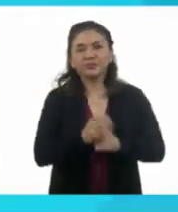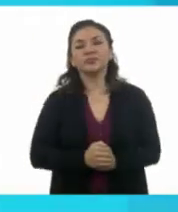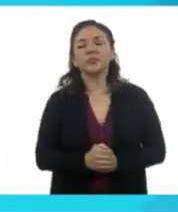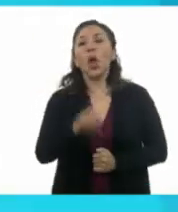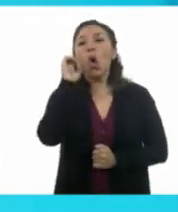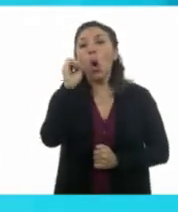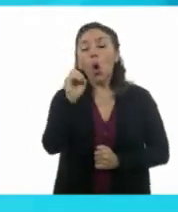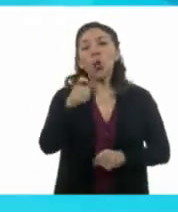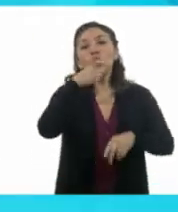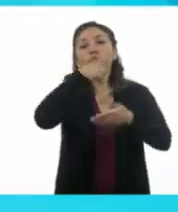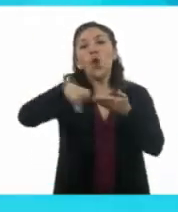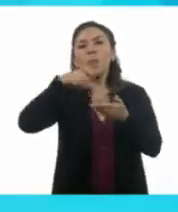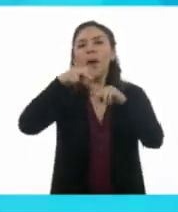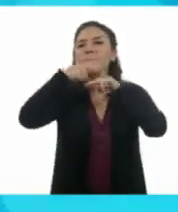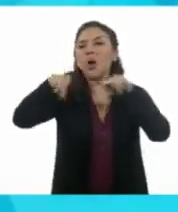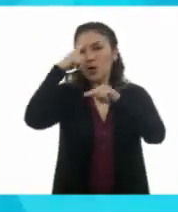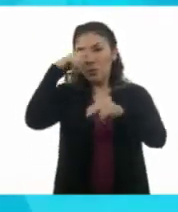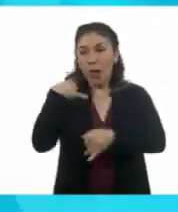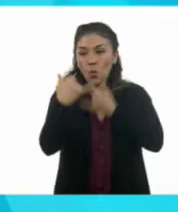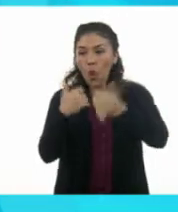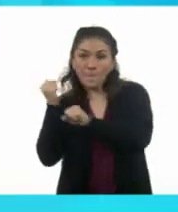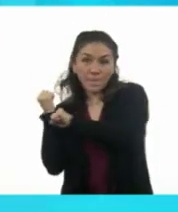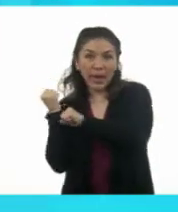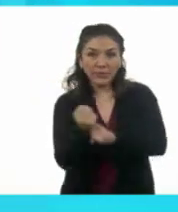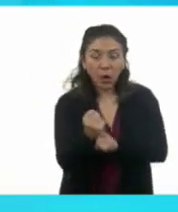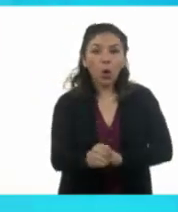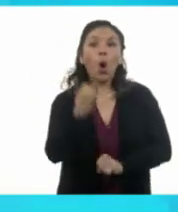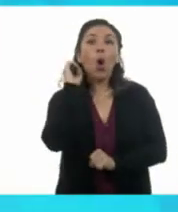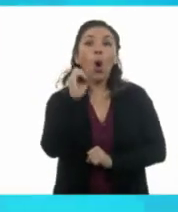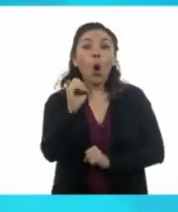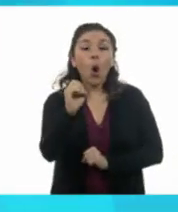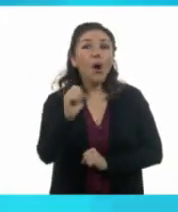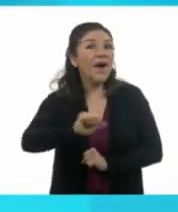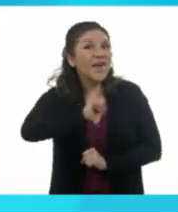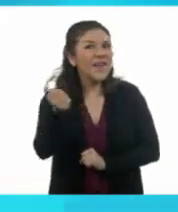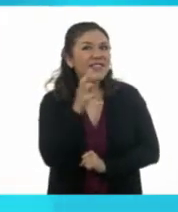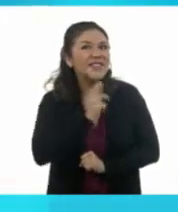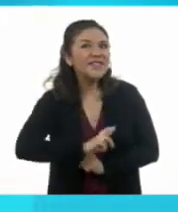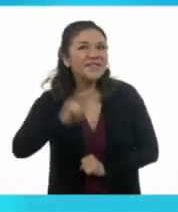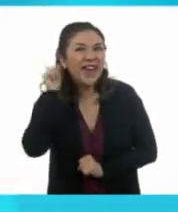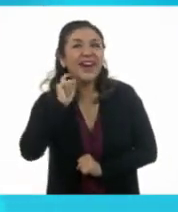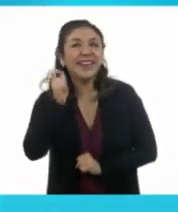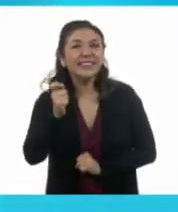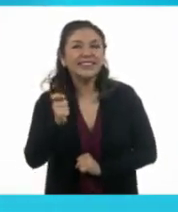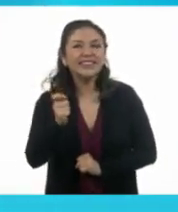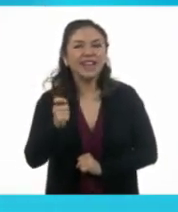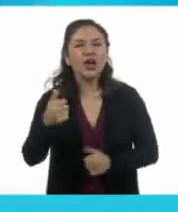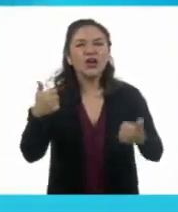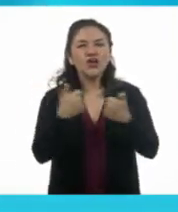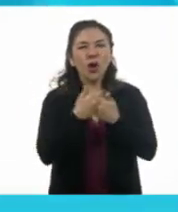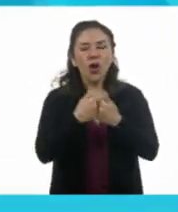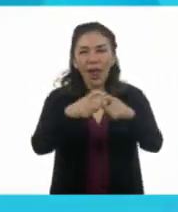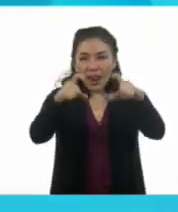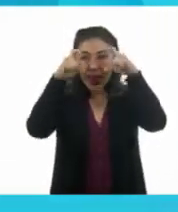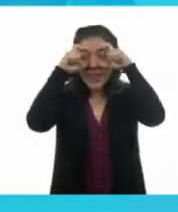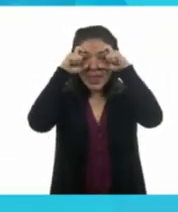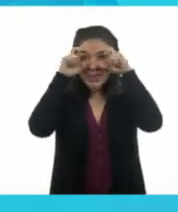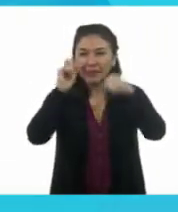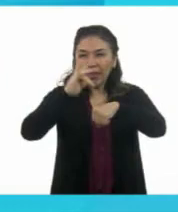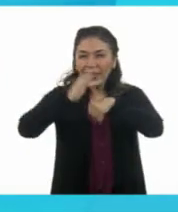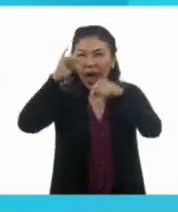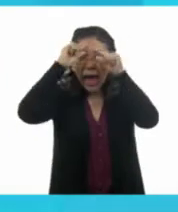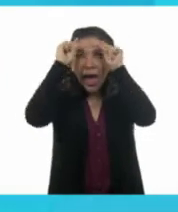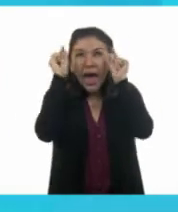Entradas para un partido de béisbol. Y viene la mejor. Una armazón de lentes cubiertos de diamantes.